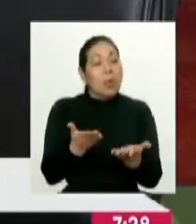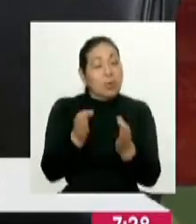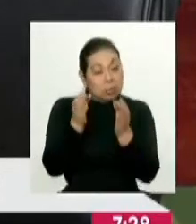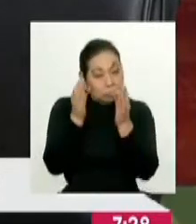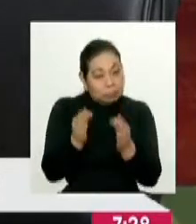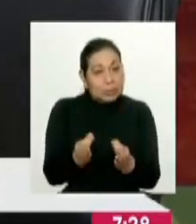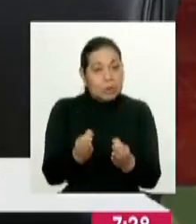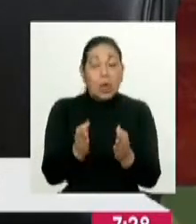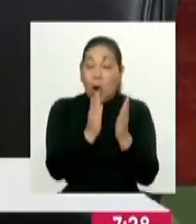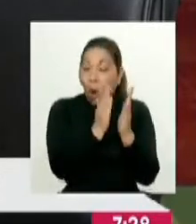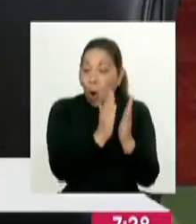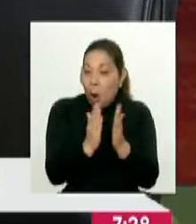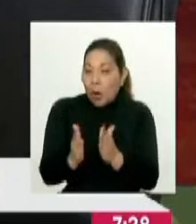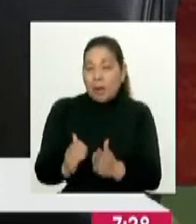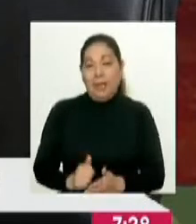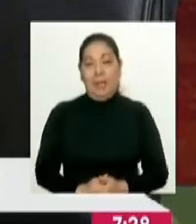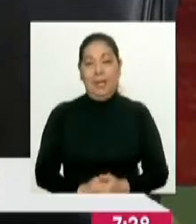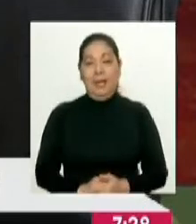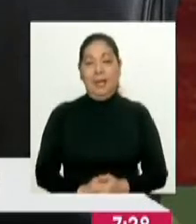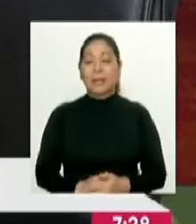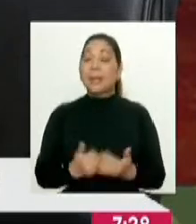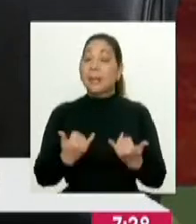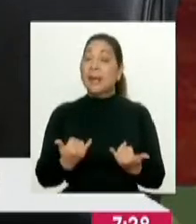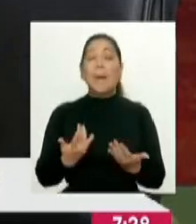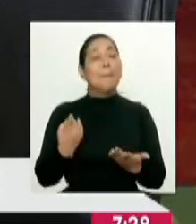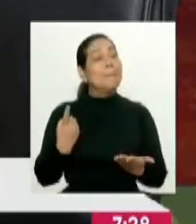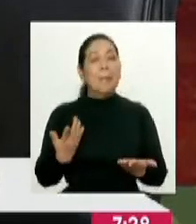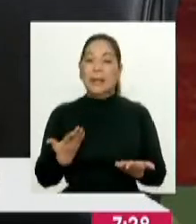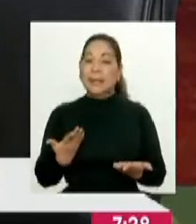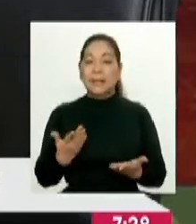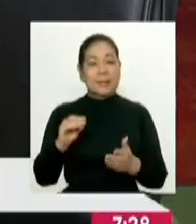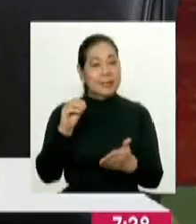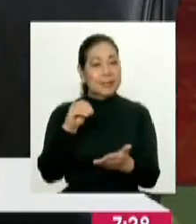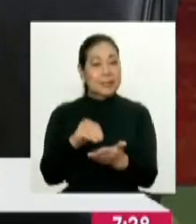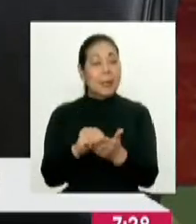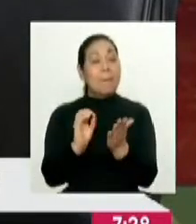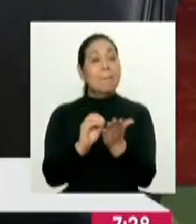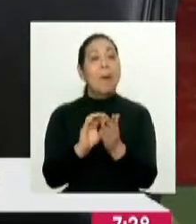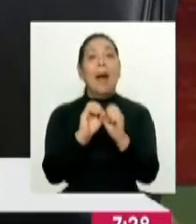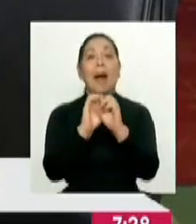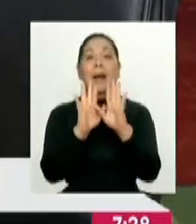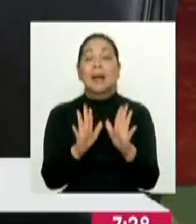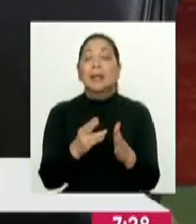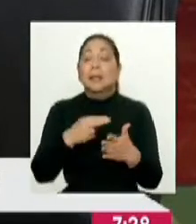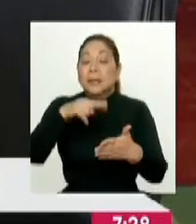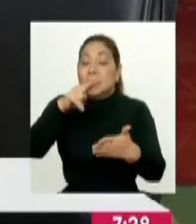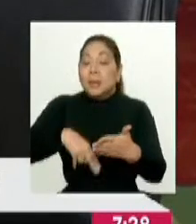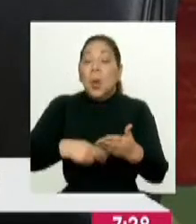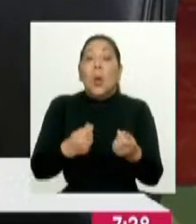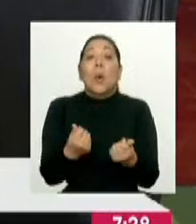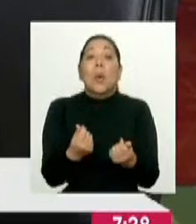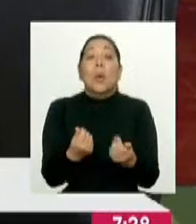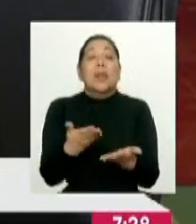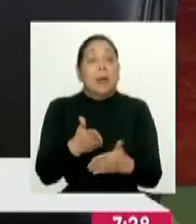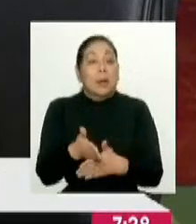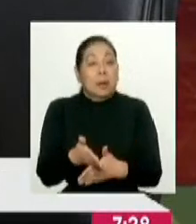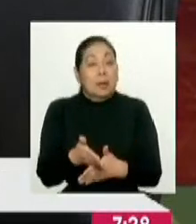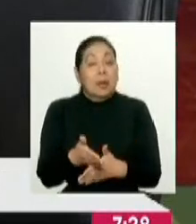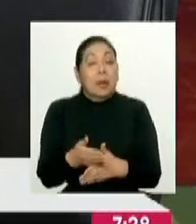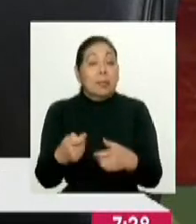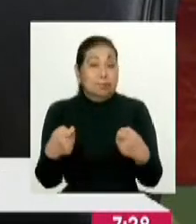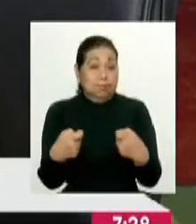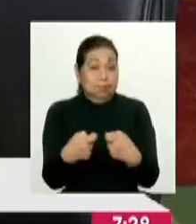correcta y ordenada? Entonces, el propósito y la finalidad es transparentar esta rendición de cuentas a través de una